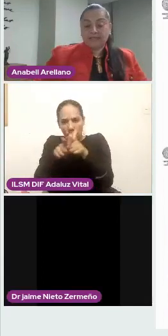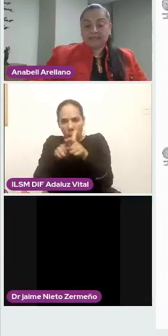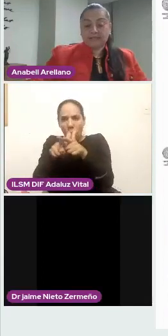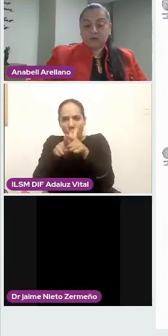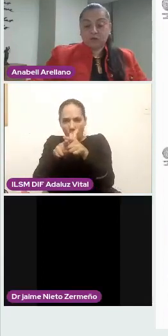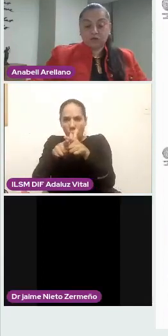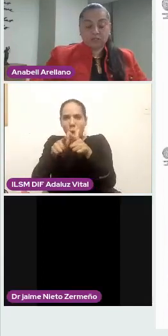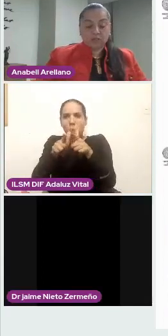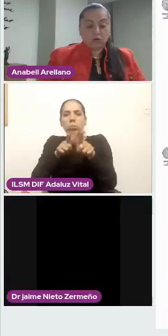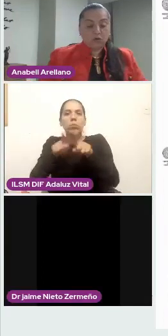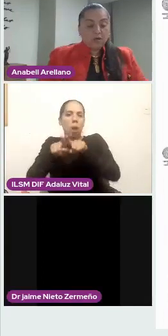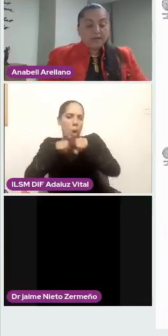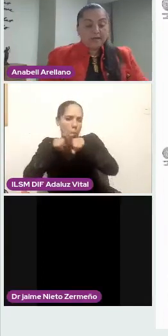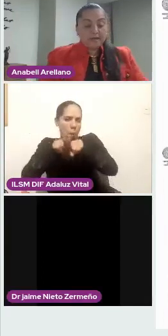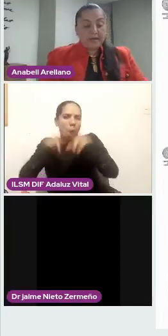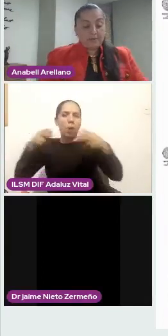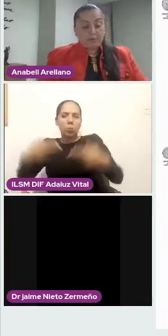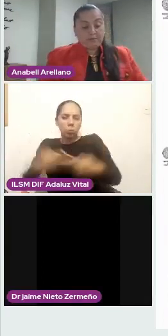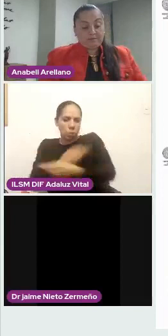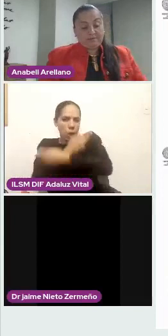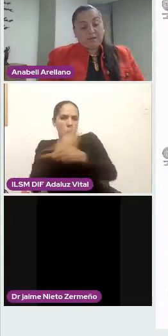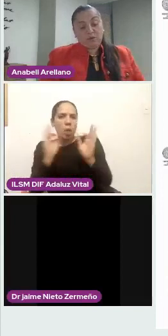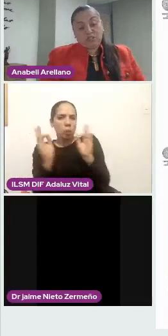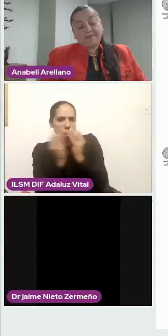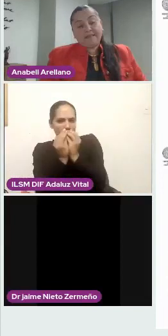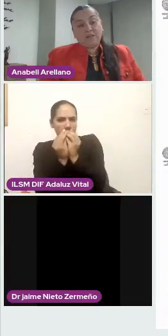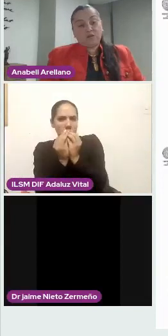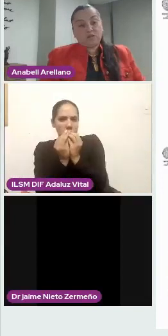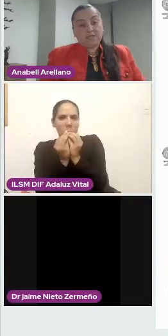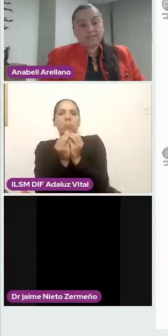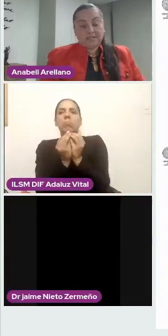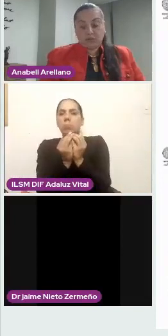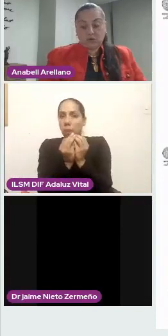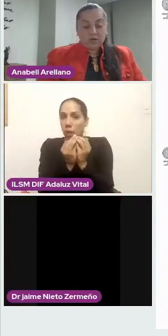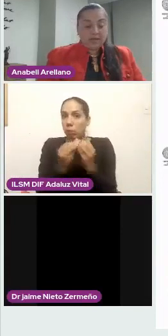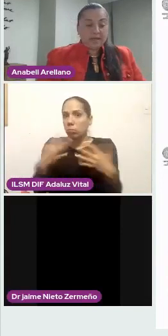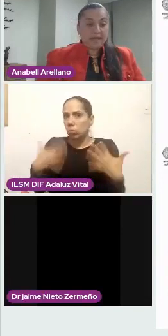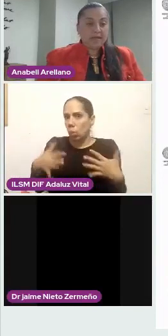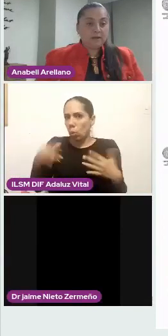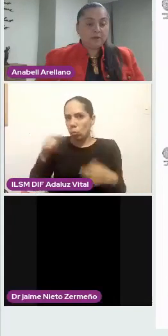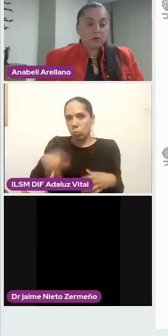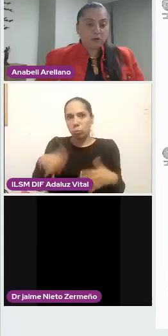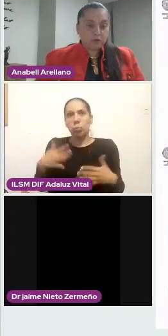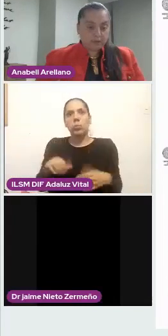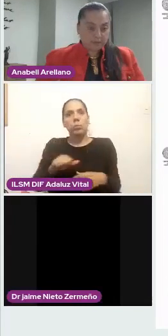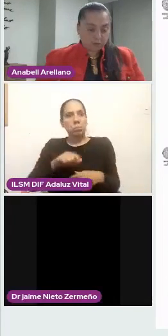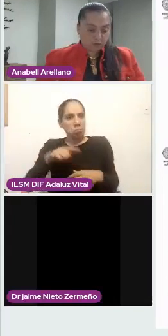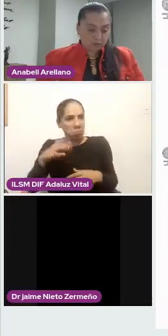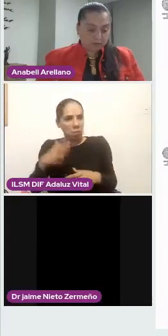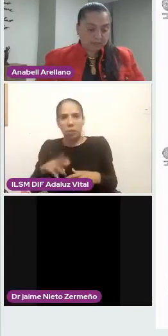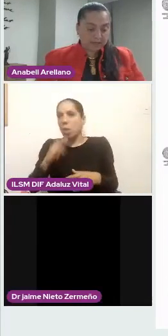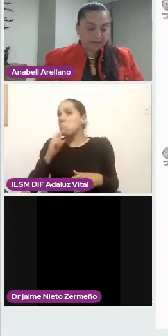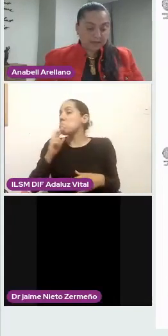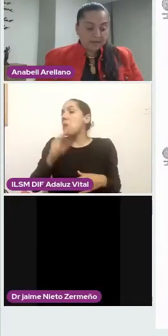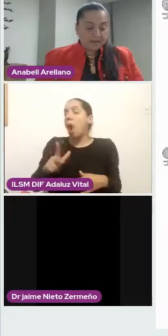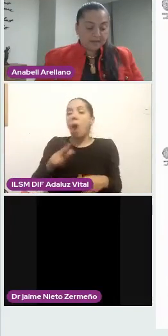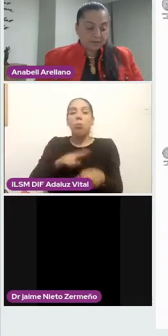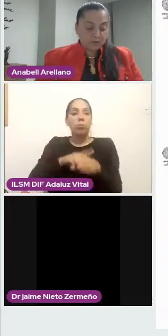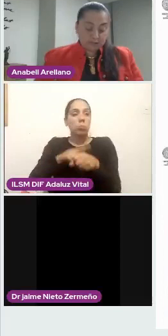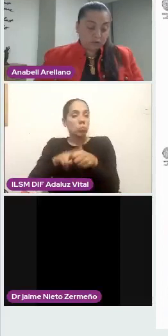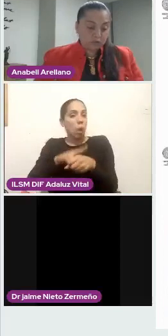hospital está reconocido, pues, a 80 años sigue siendo el mejor hospital,